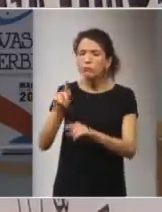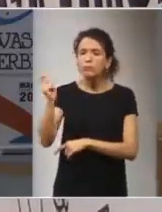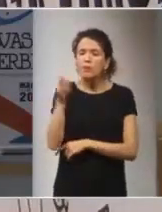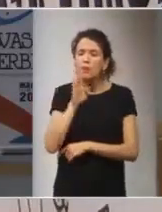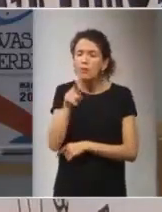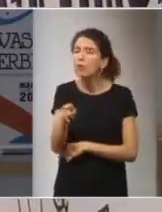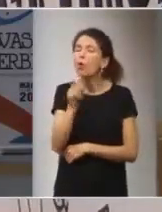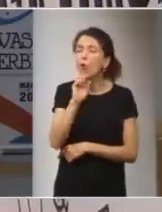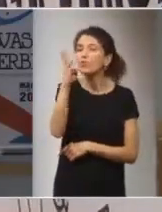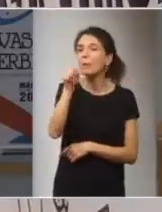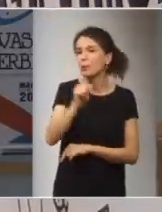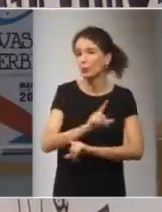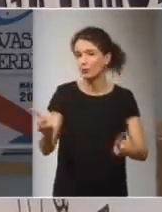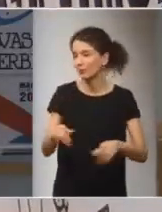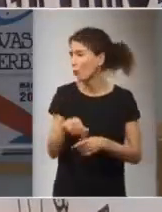en tres minutos